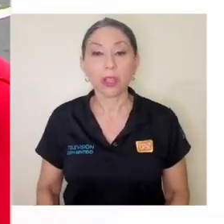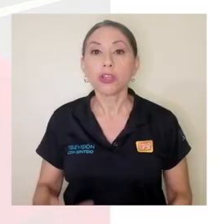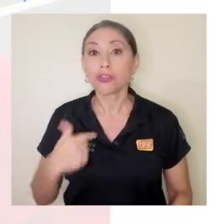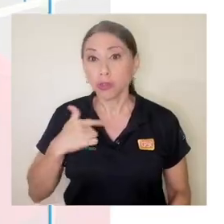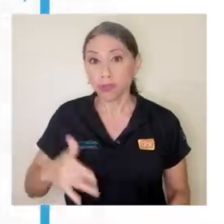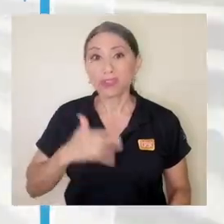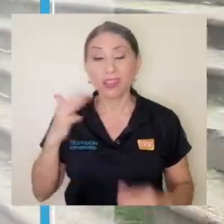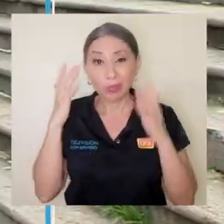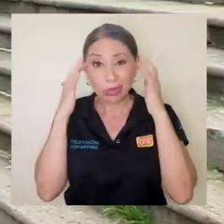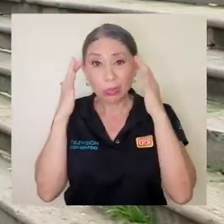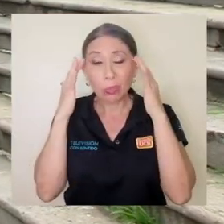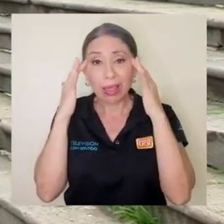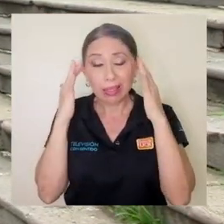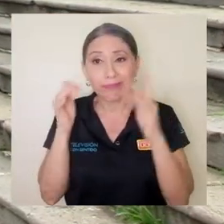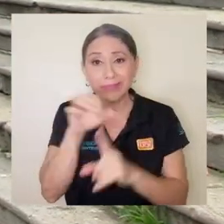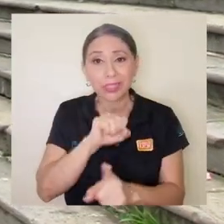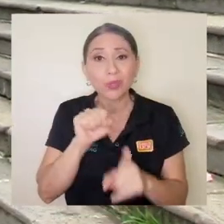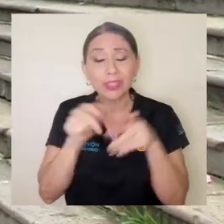situación.